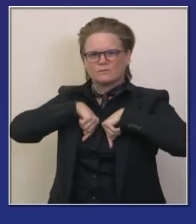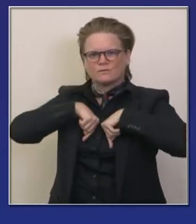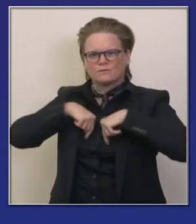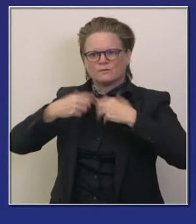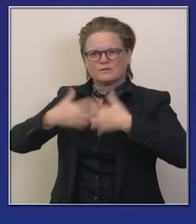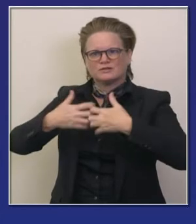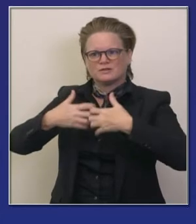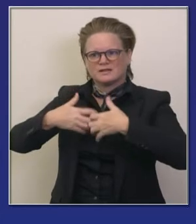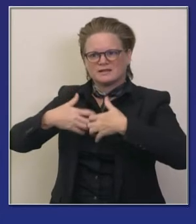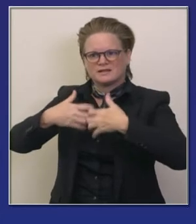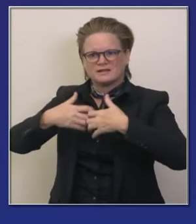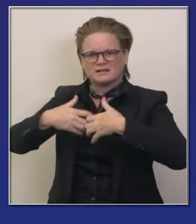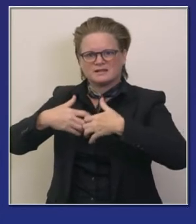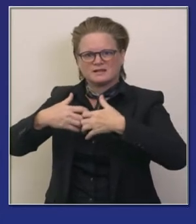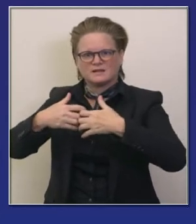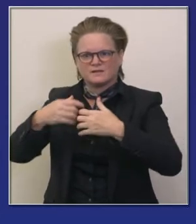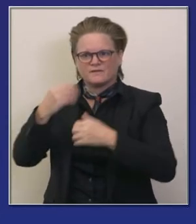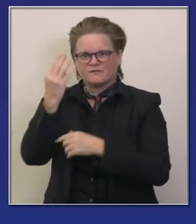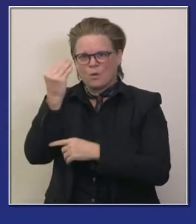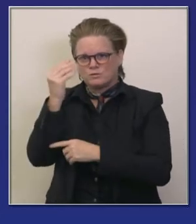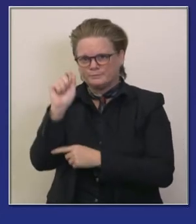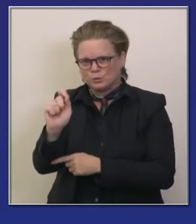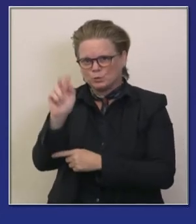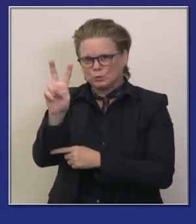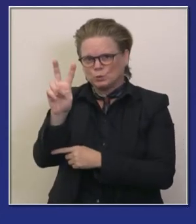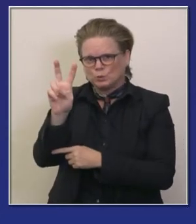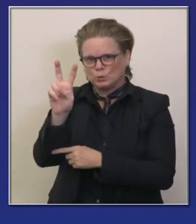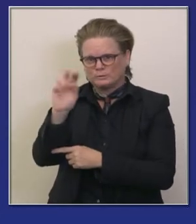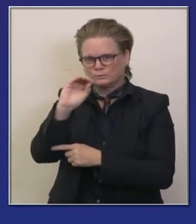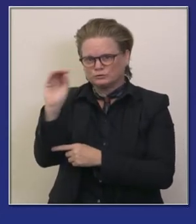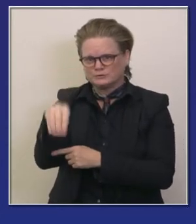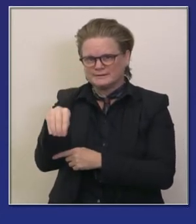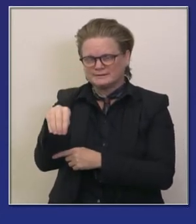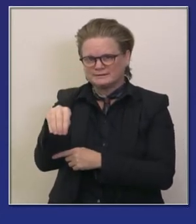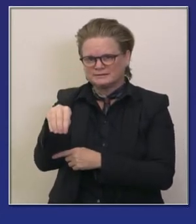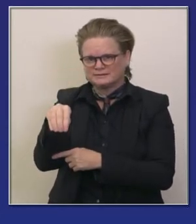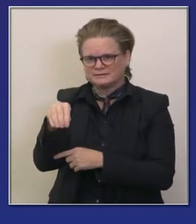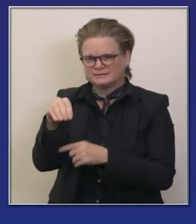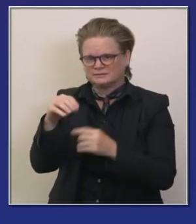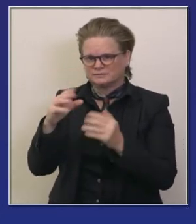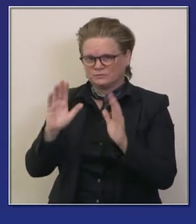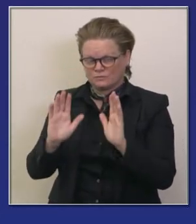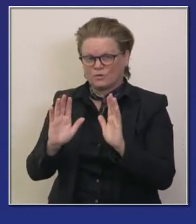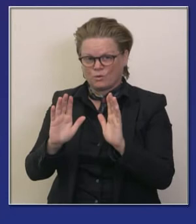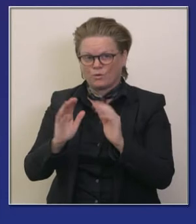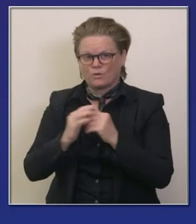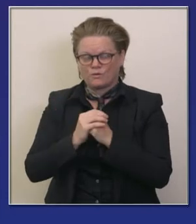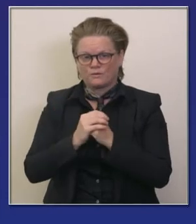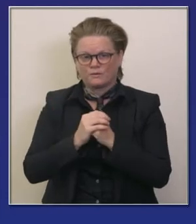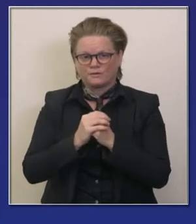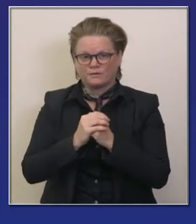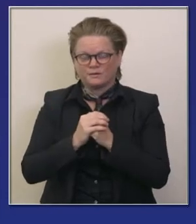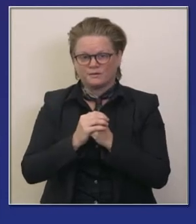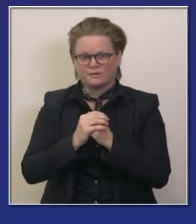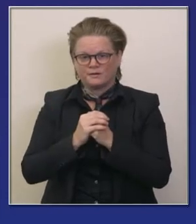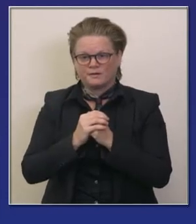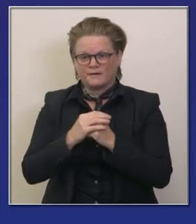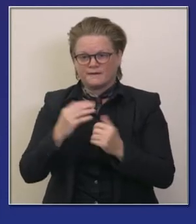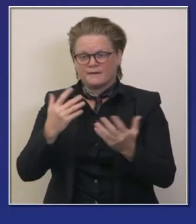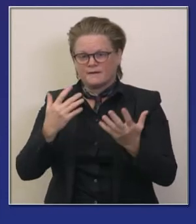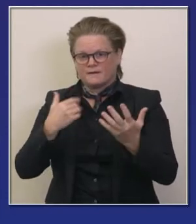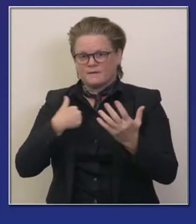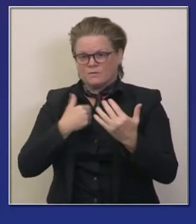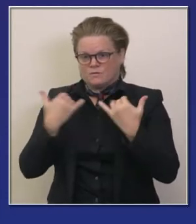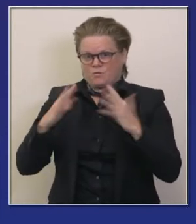intensivos que tenemos disponibles es sólo 14.2 por ciento de las camas la